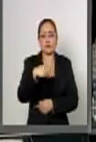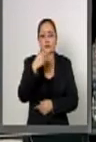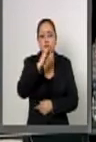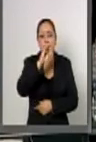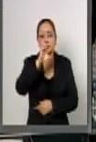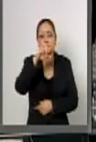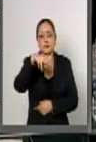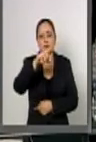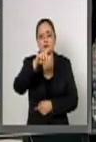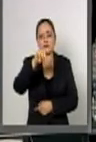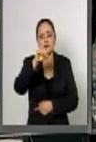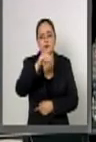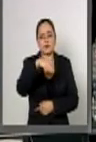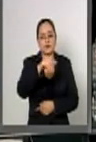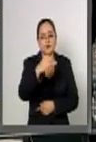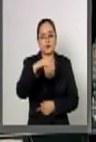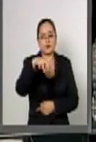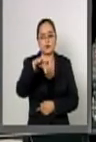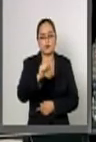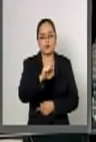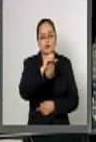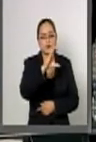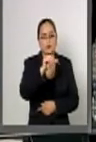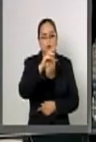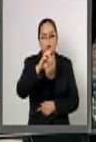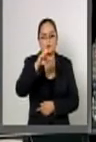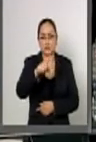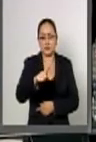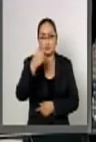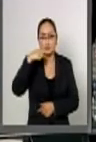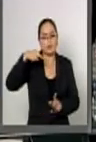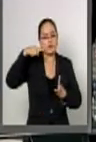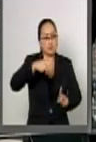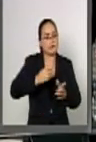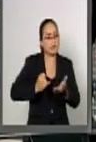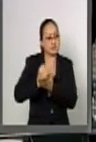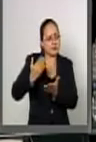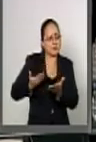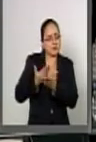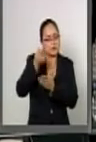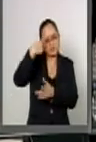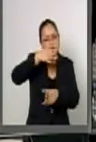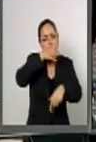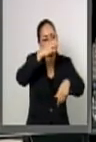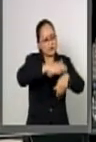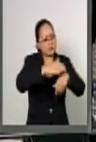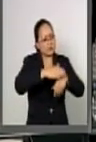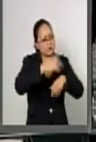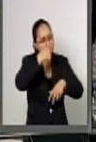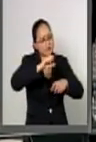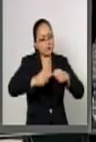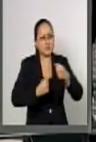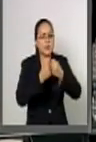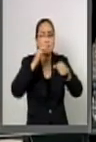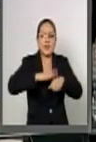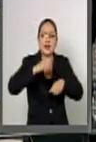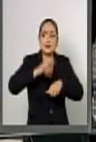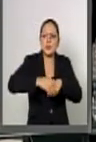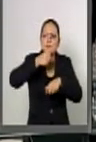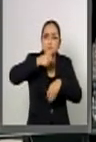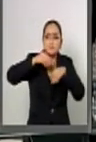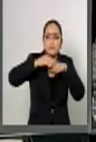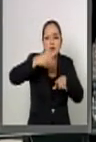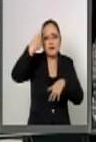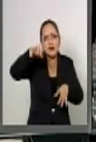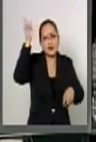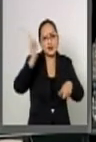Fernando Mayanz Canabal para referirse al dictamen que exhorta a reforzar las campañas contra